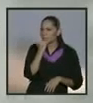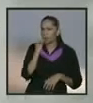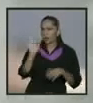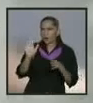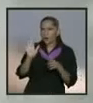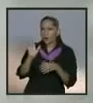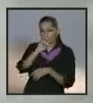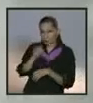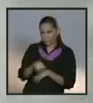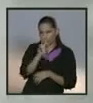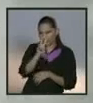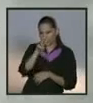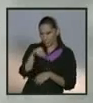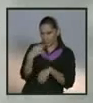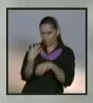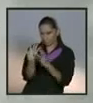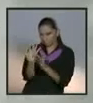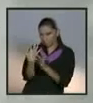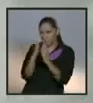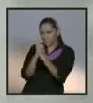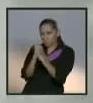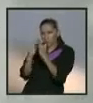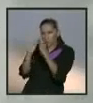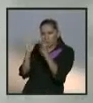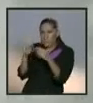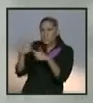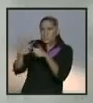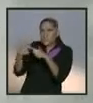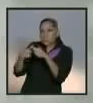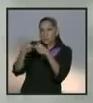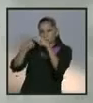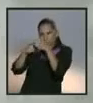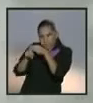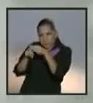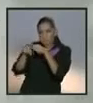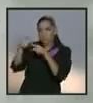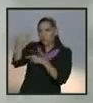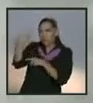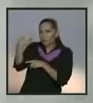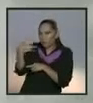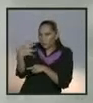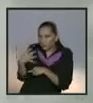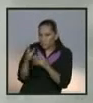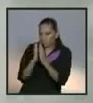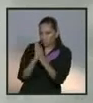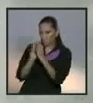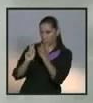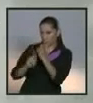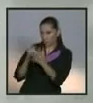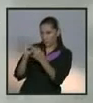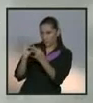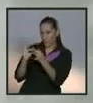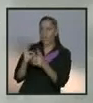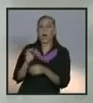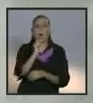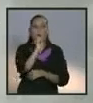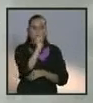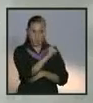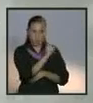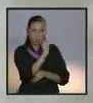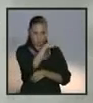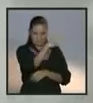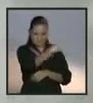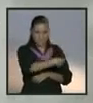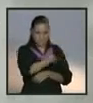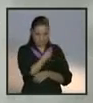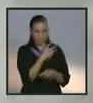repetir, ¿quién inicia y quién termina cada uno de estos Estos bloques con las letras que hemos sacado, solo para... Sí, ok, me pregunta Josefina Vázquez Bota, ¿quién inicia